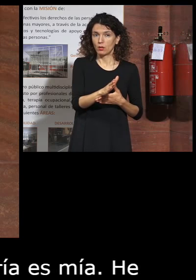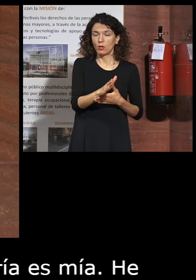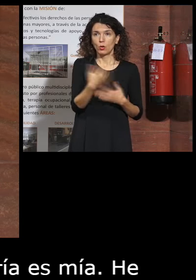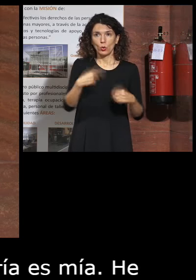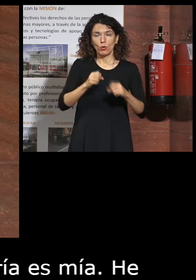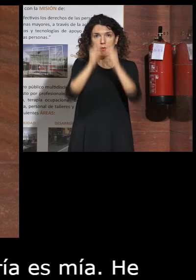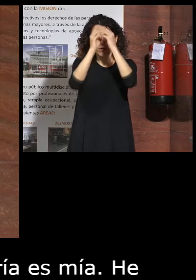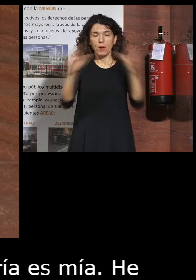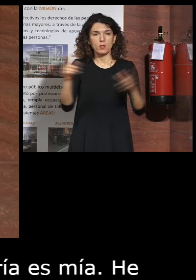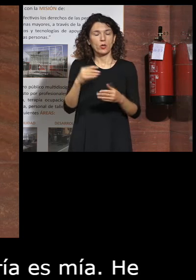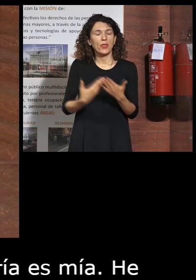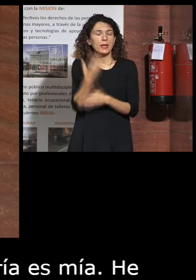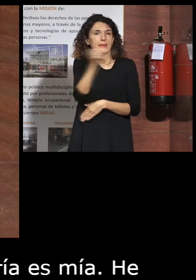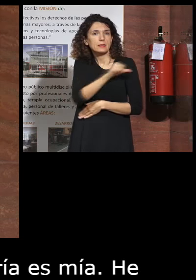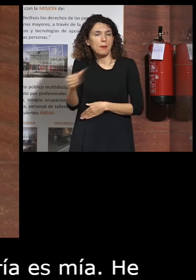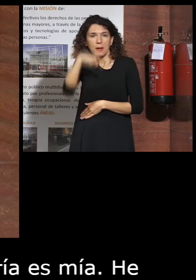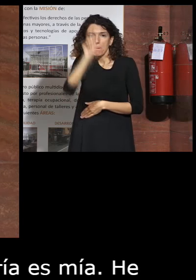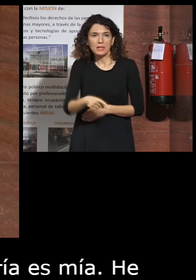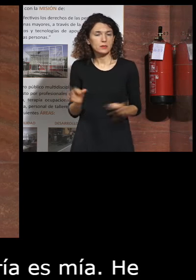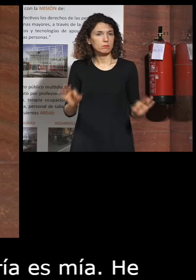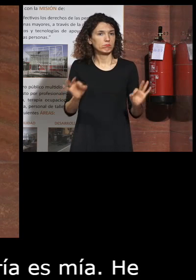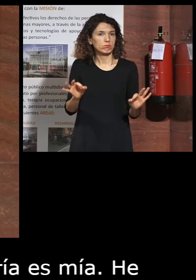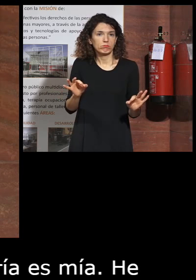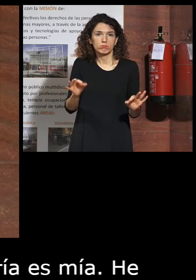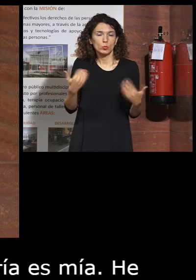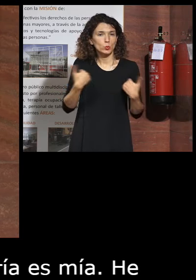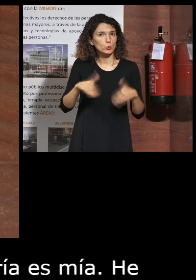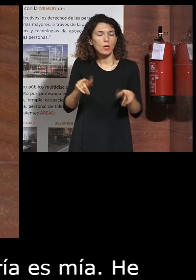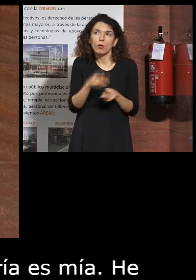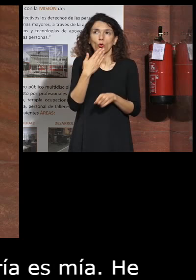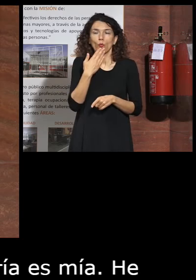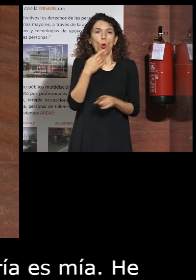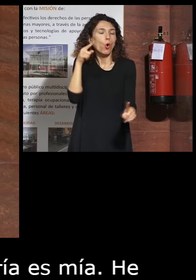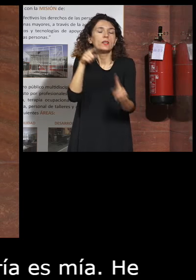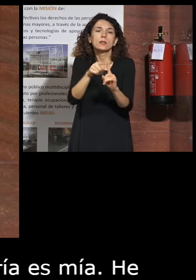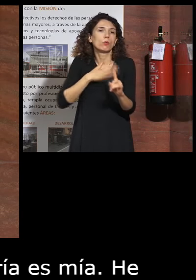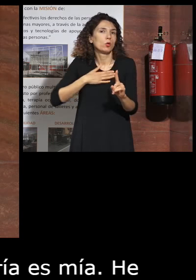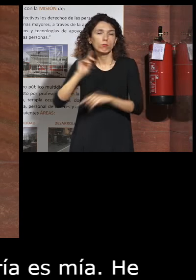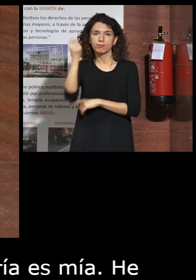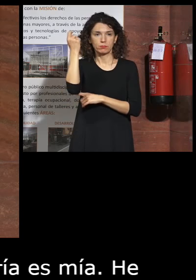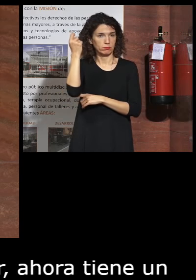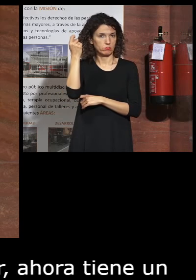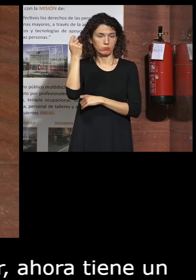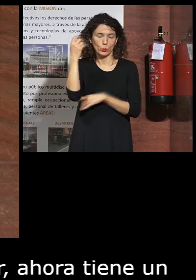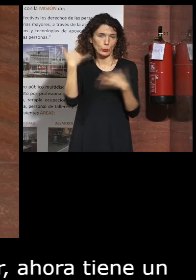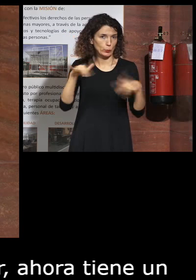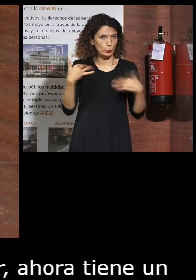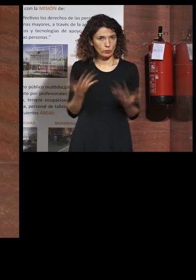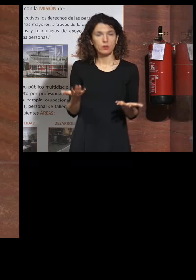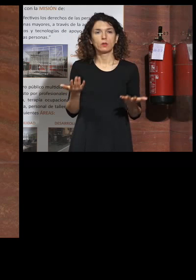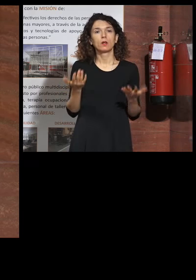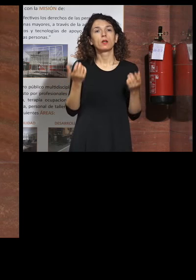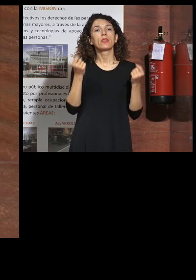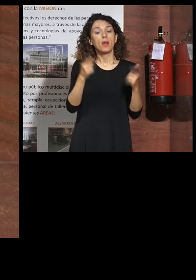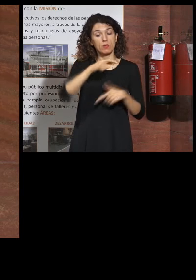imaginar que para mí ese día esa semana ese mes pues ya había realizado mi objetivo con creces de